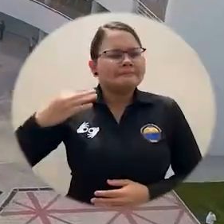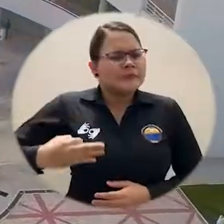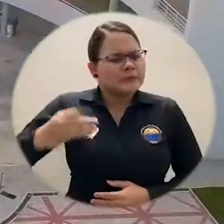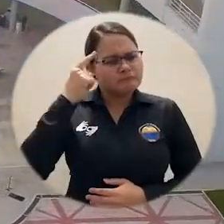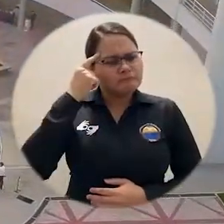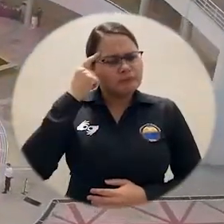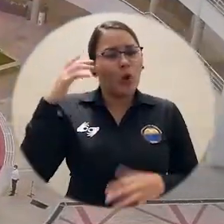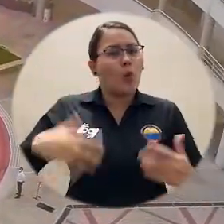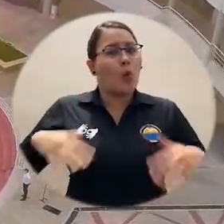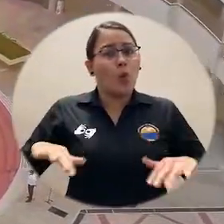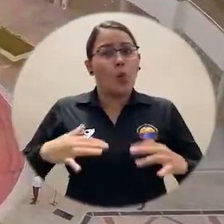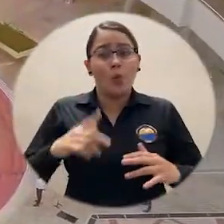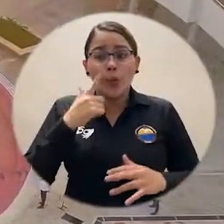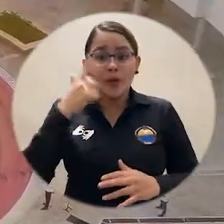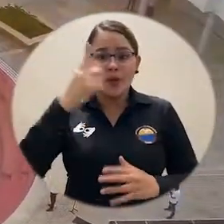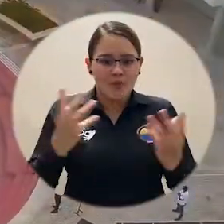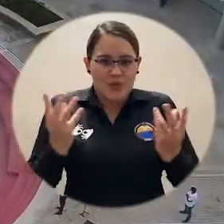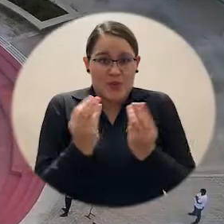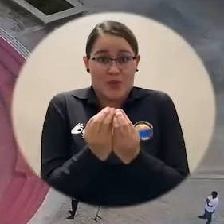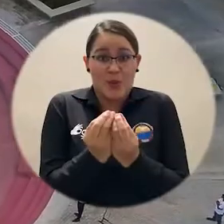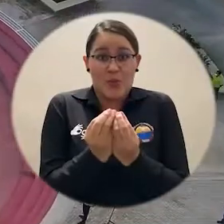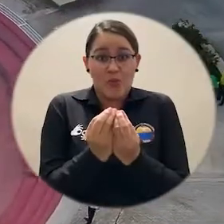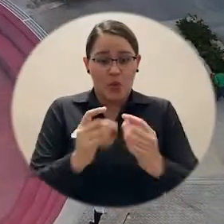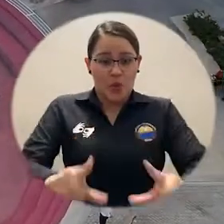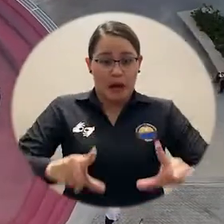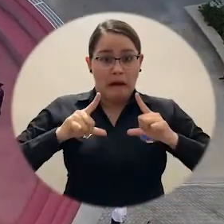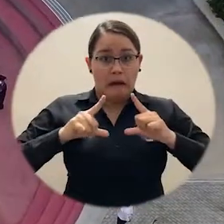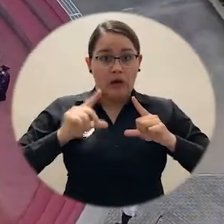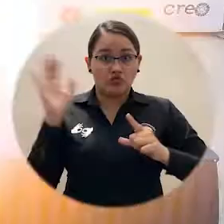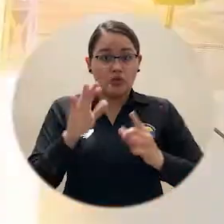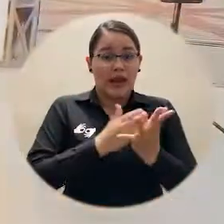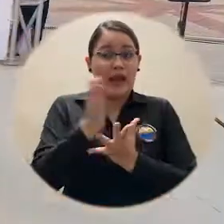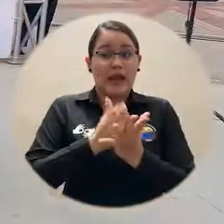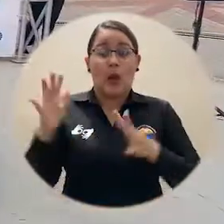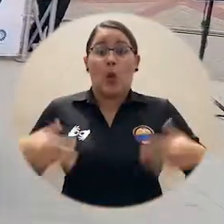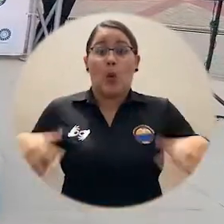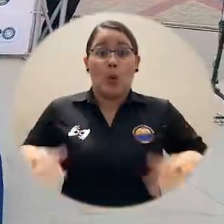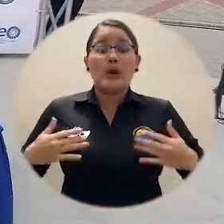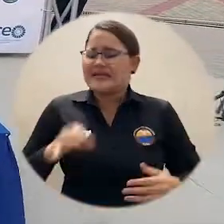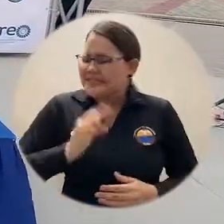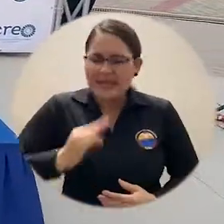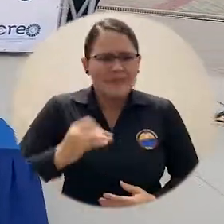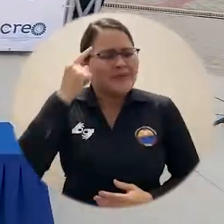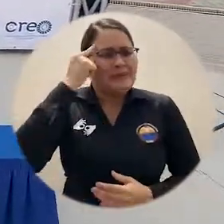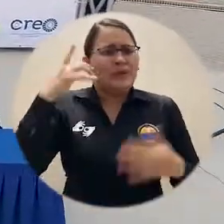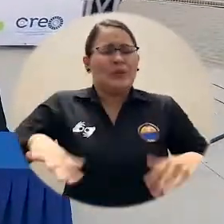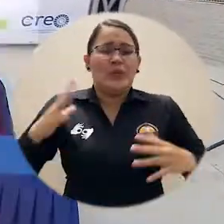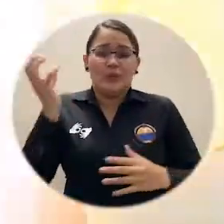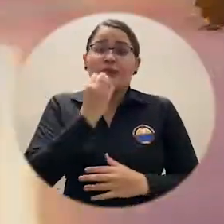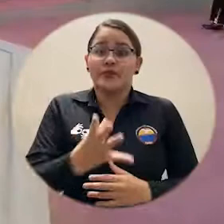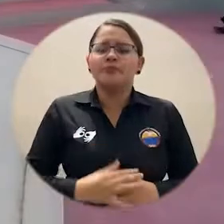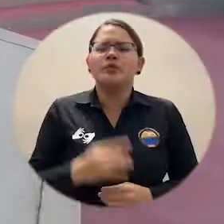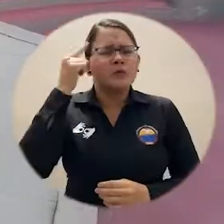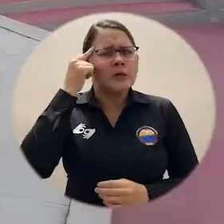Siempre es histórico una primera promoción de un programa en la historia de una universidad. Y sé que va a ser histórico lo que ustedes van a significar para el deporte en la